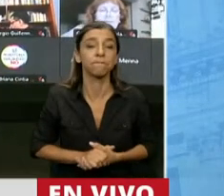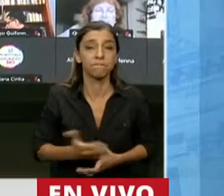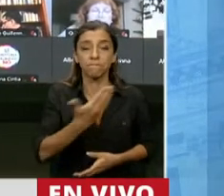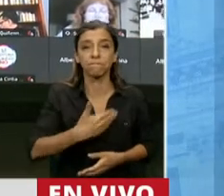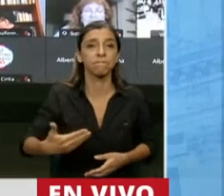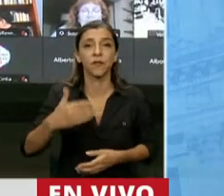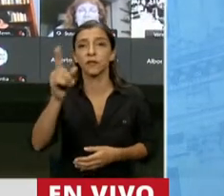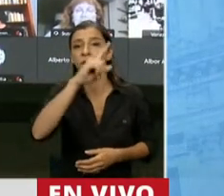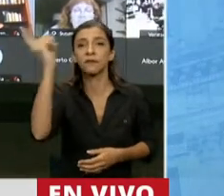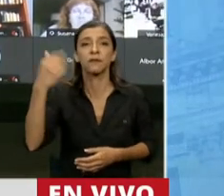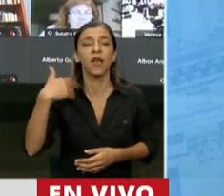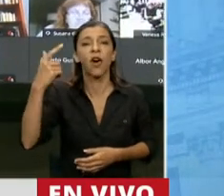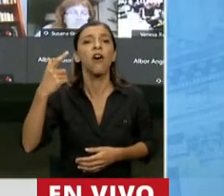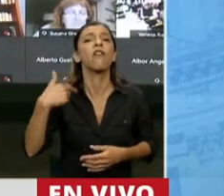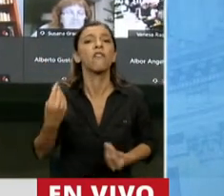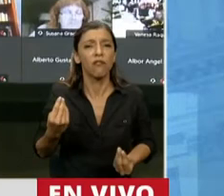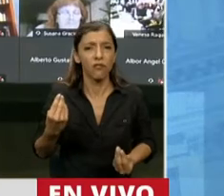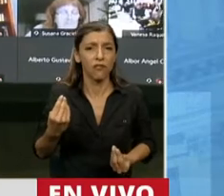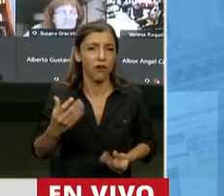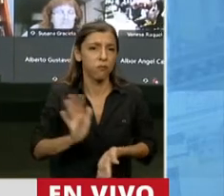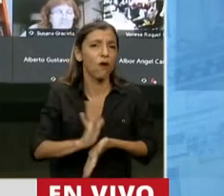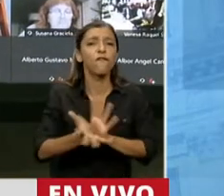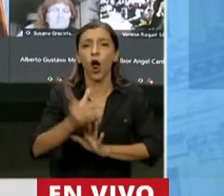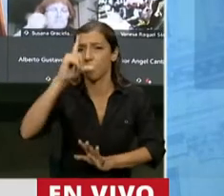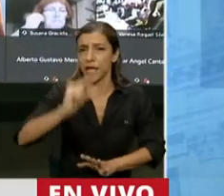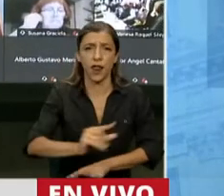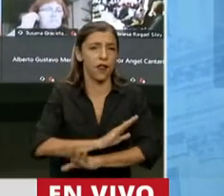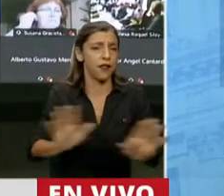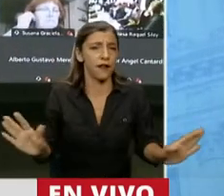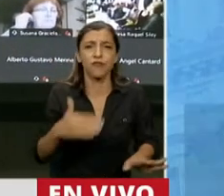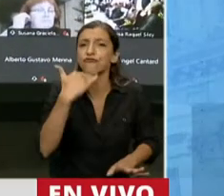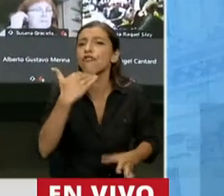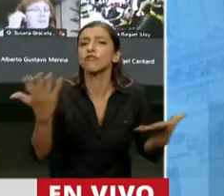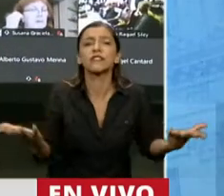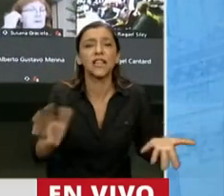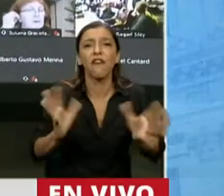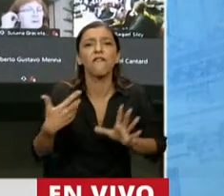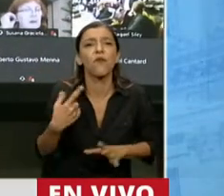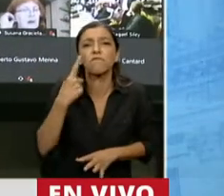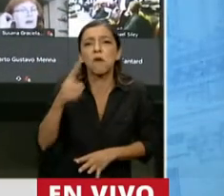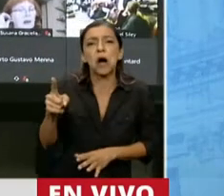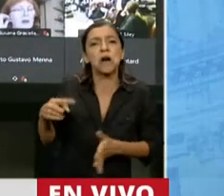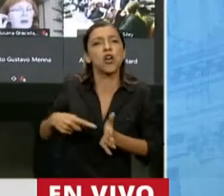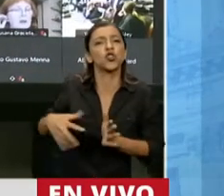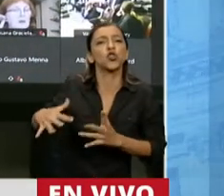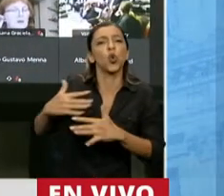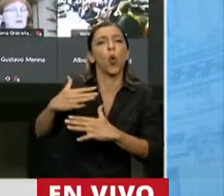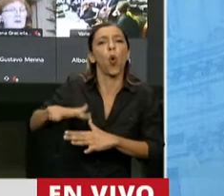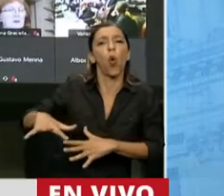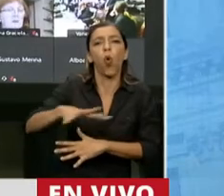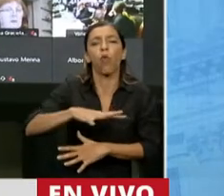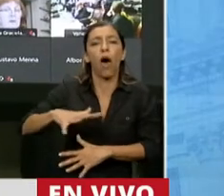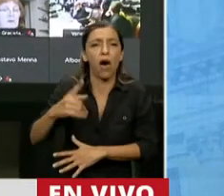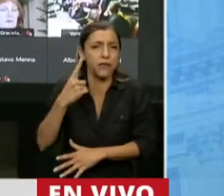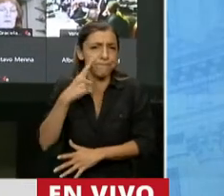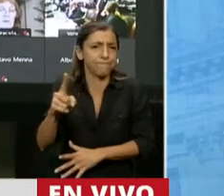gobierno nacional del fenómeno que tiene en sus manos. Desconocen qué es esta ciudad. Esta ciudad no